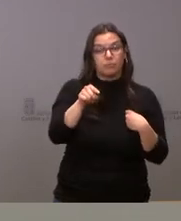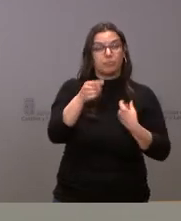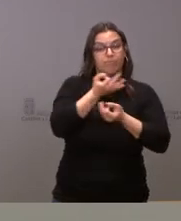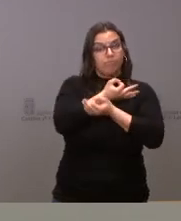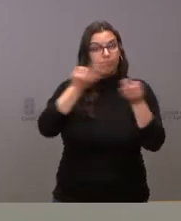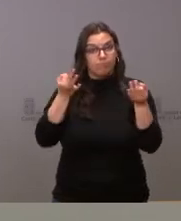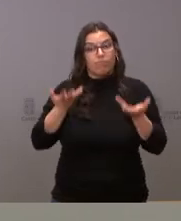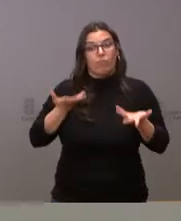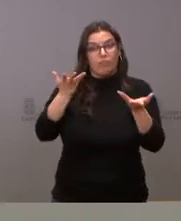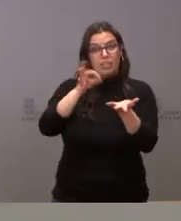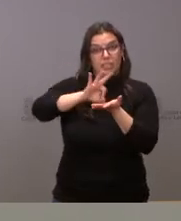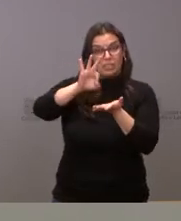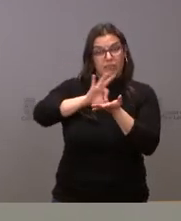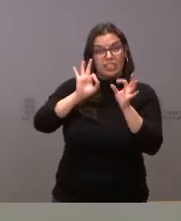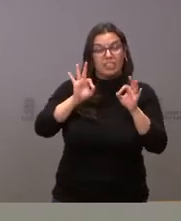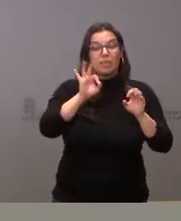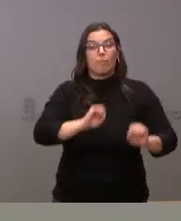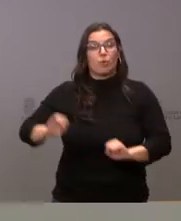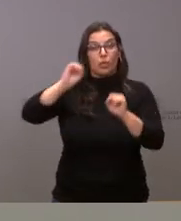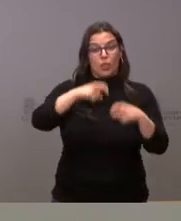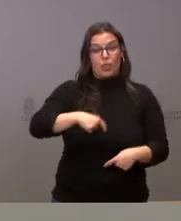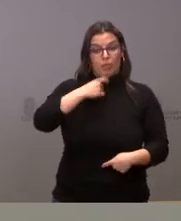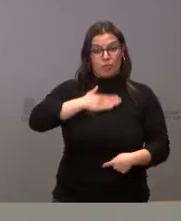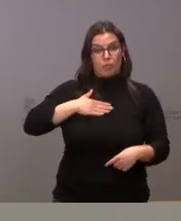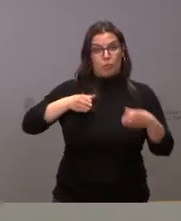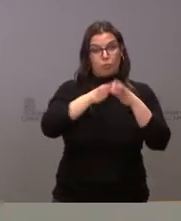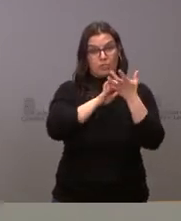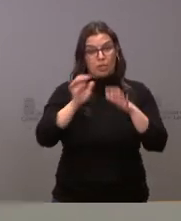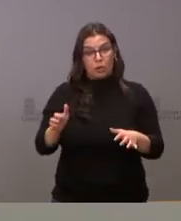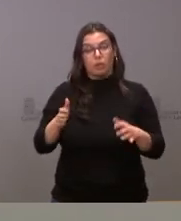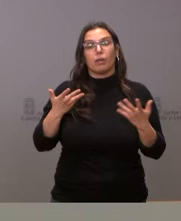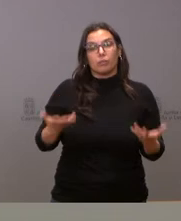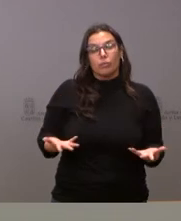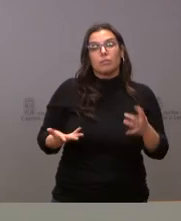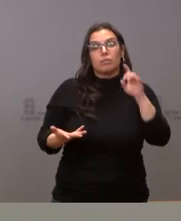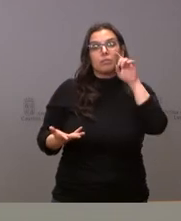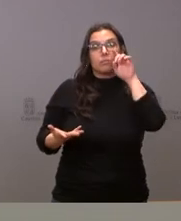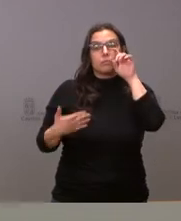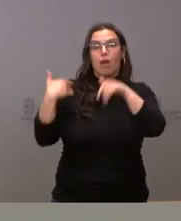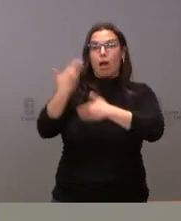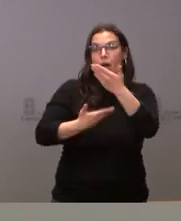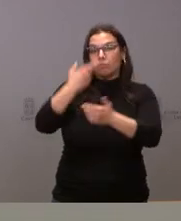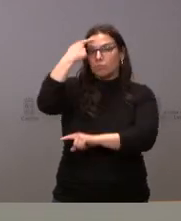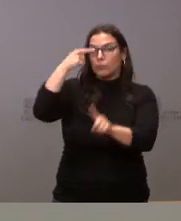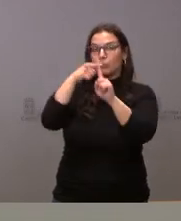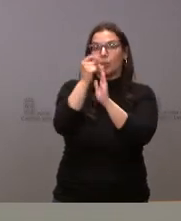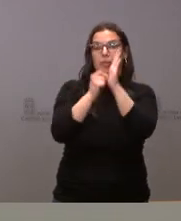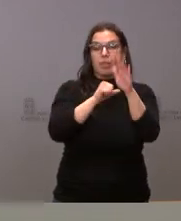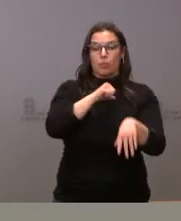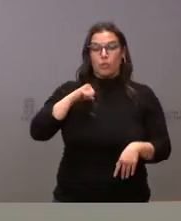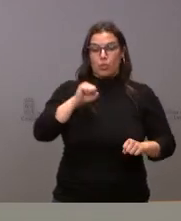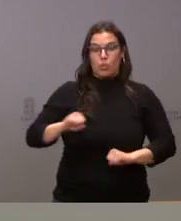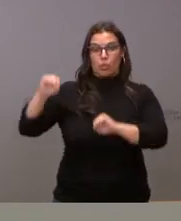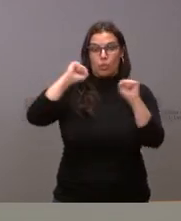eficacia en la prestación del servicio de protección civil por parte de la Junta de Castilla y León y, asimismo, avanzar hacia las medidas de autoprotección